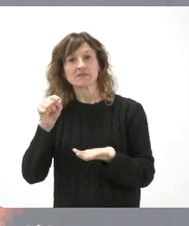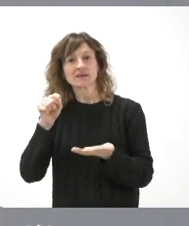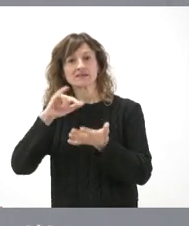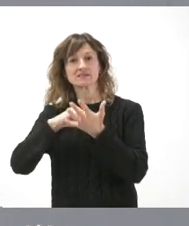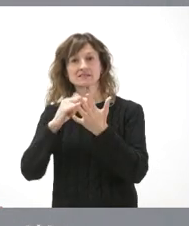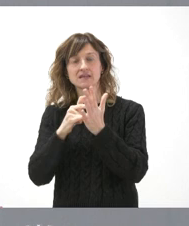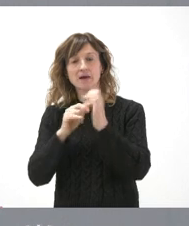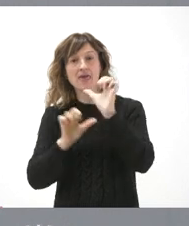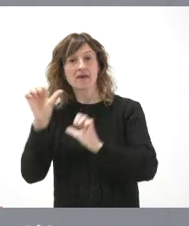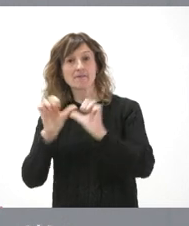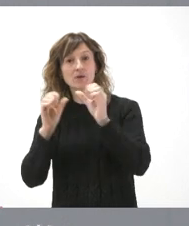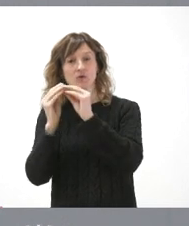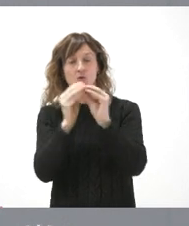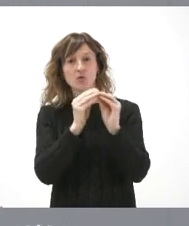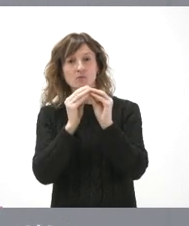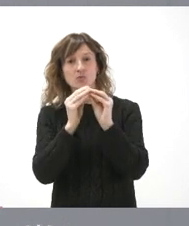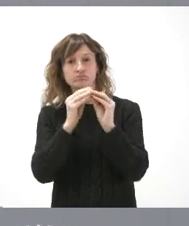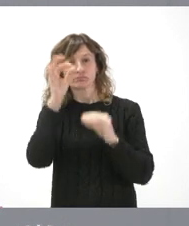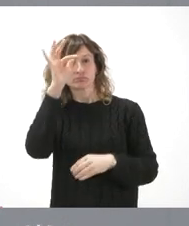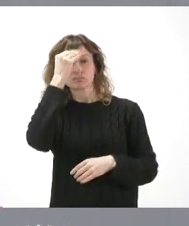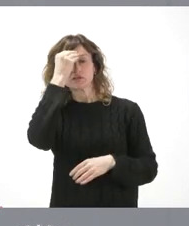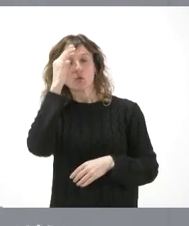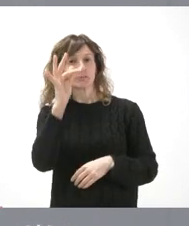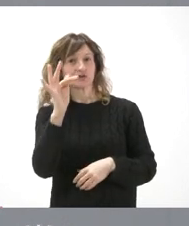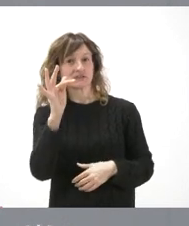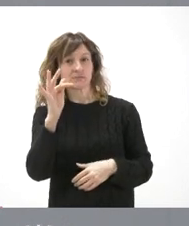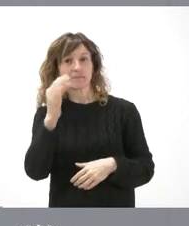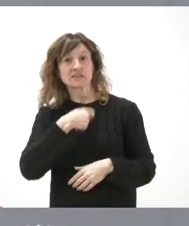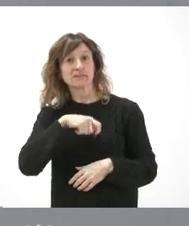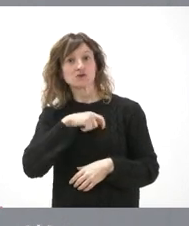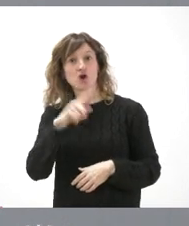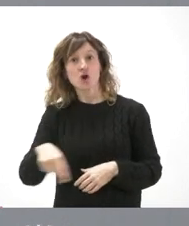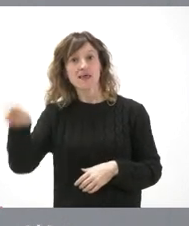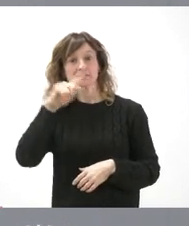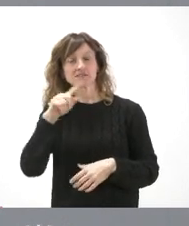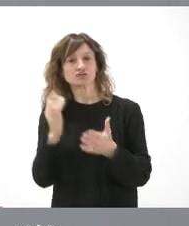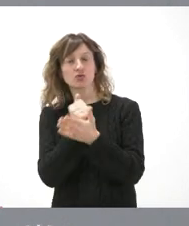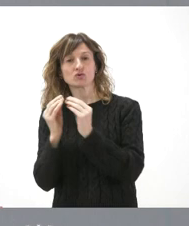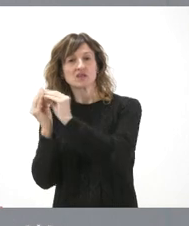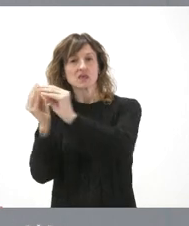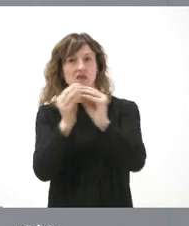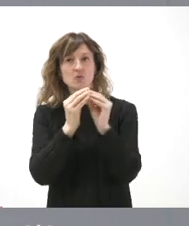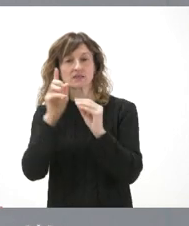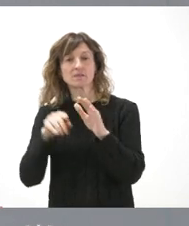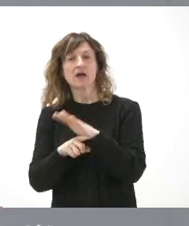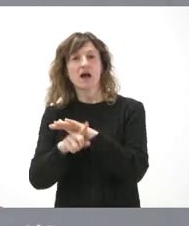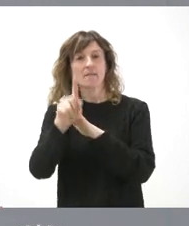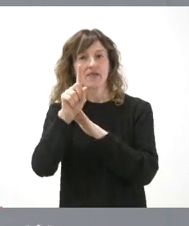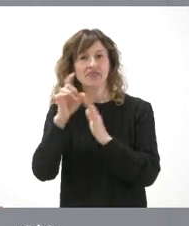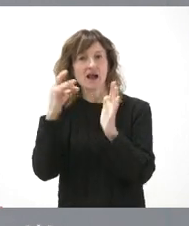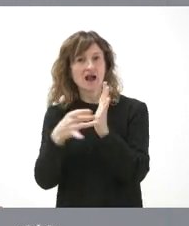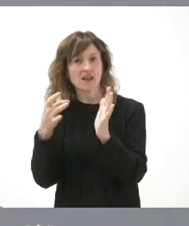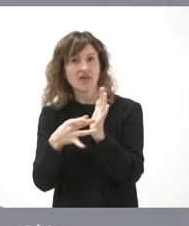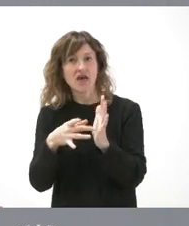evaluación común. Creo que es positivo, porque esto nos iguala entre todos los españoles, también nos permite avanzar en términos de calidad